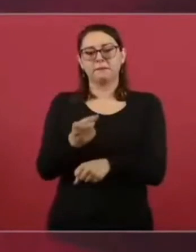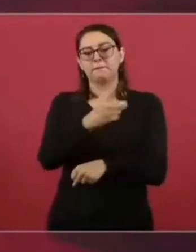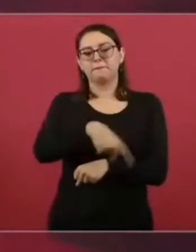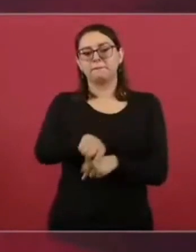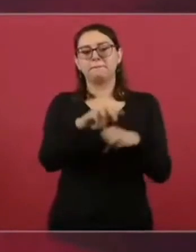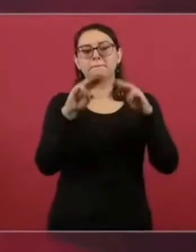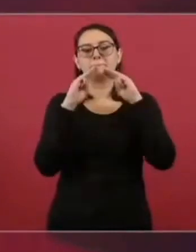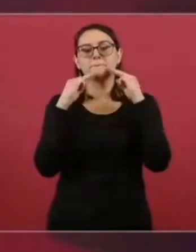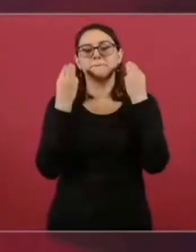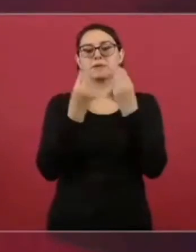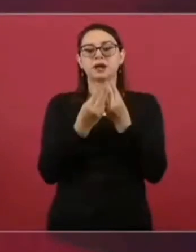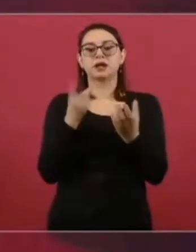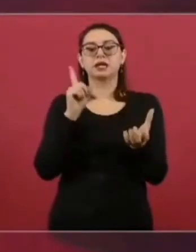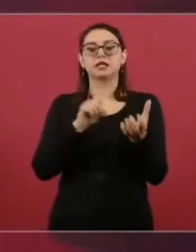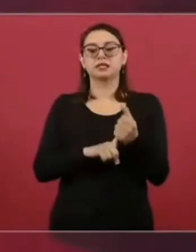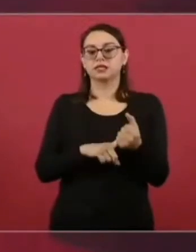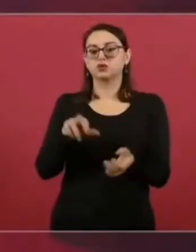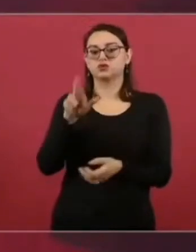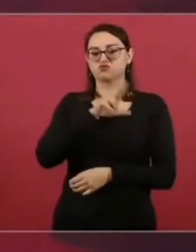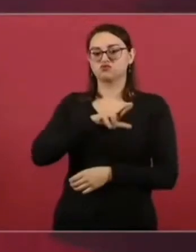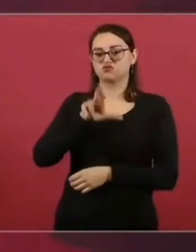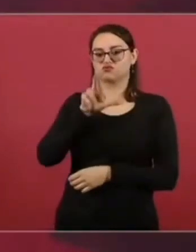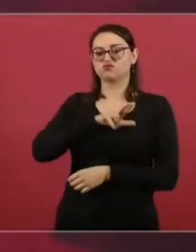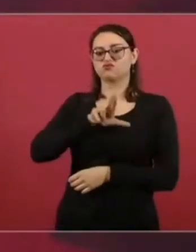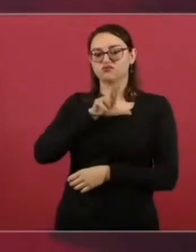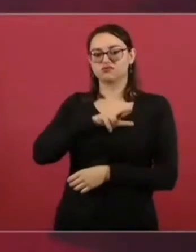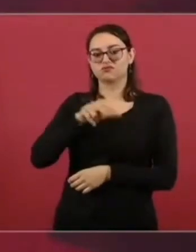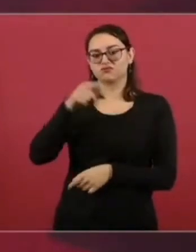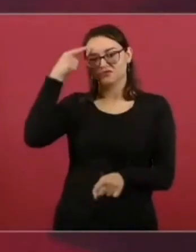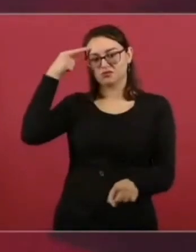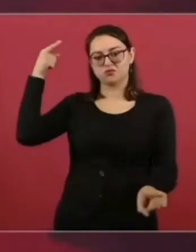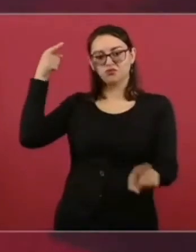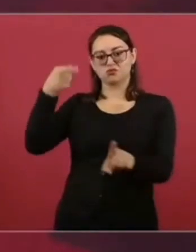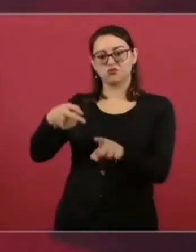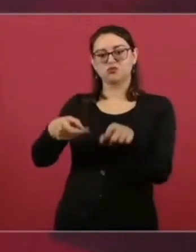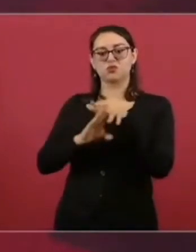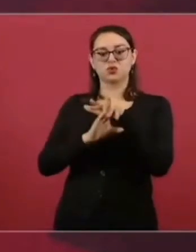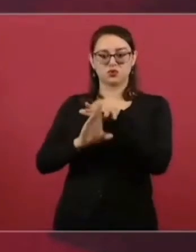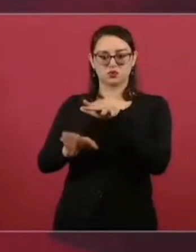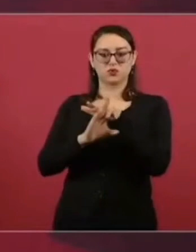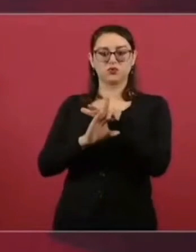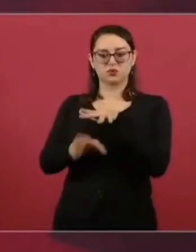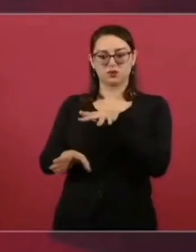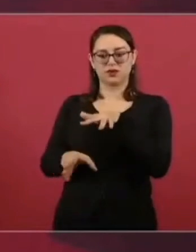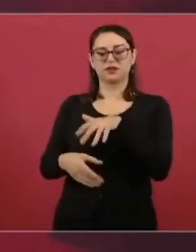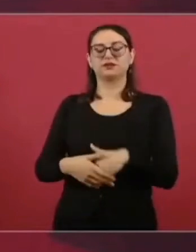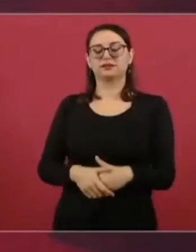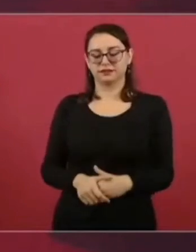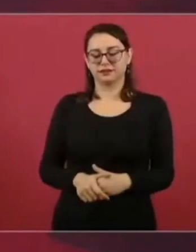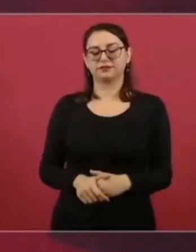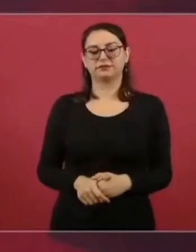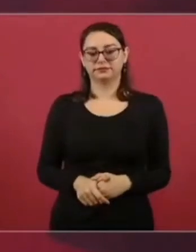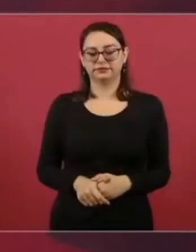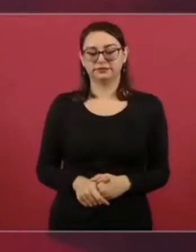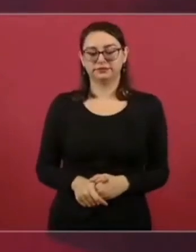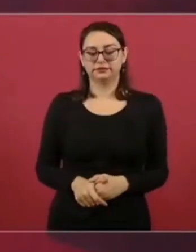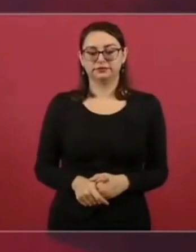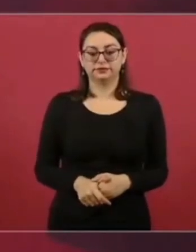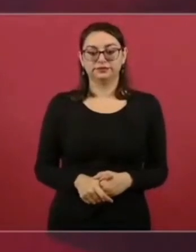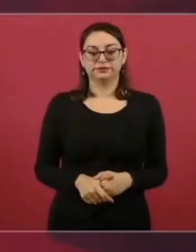a rentar transporte para trasladar migrantes por el país.